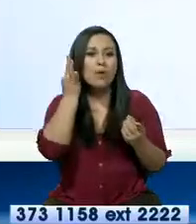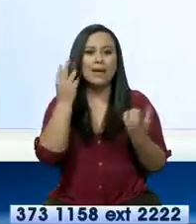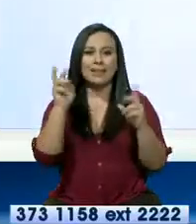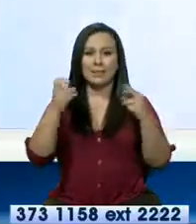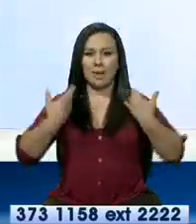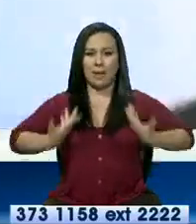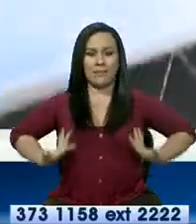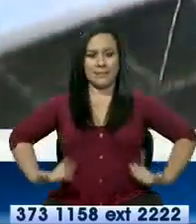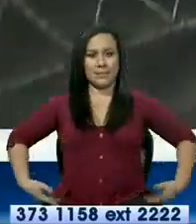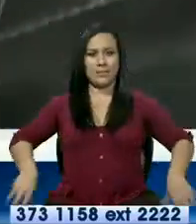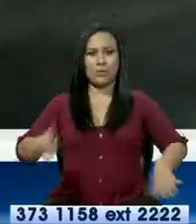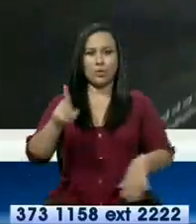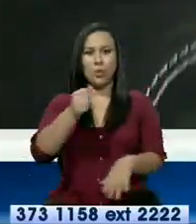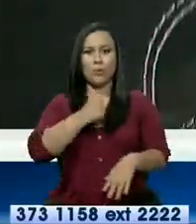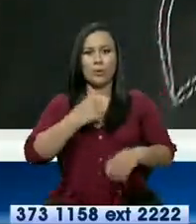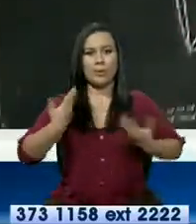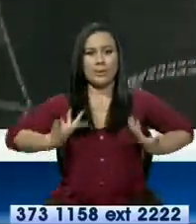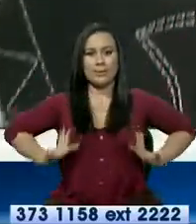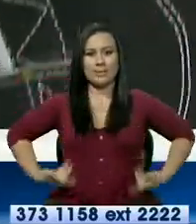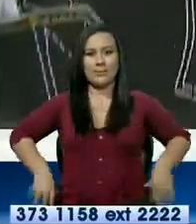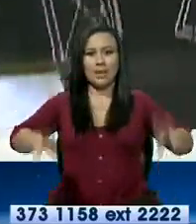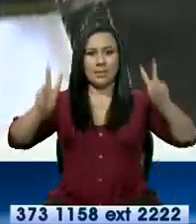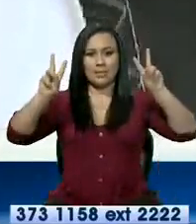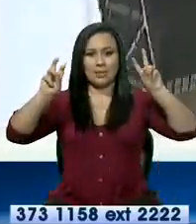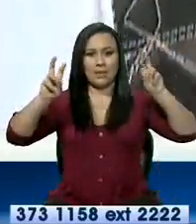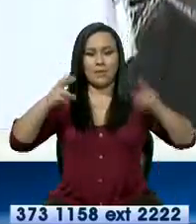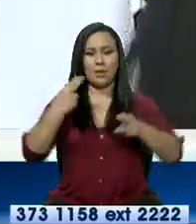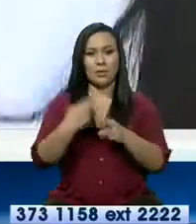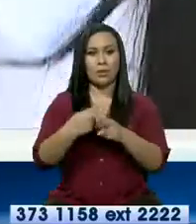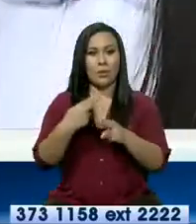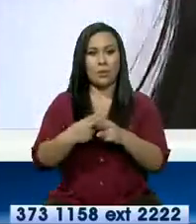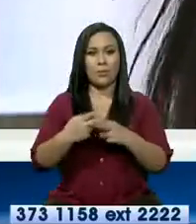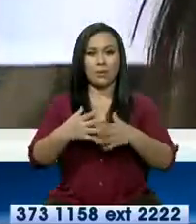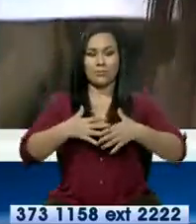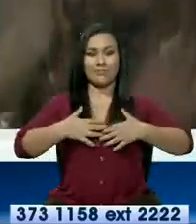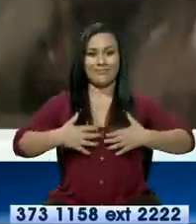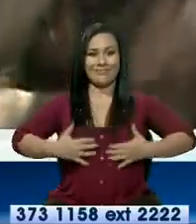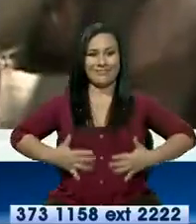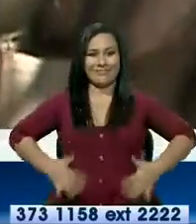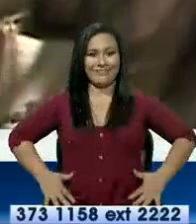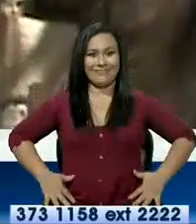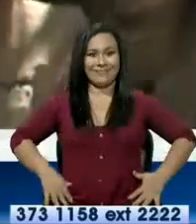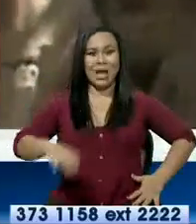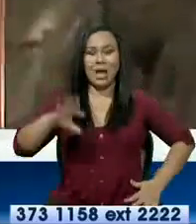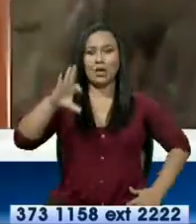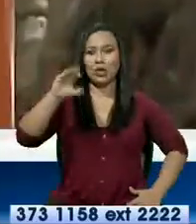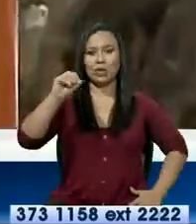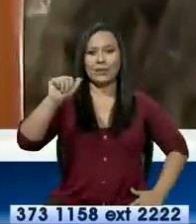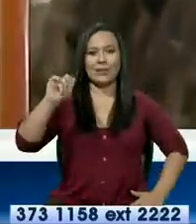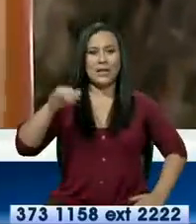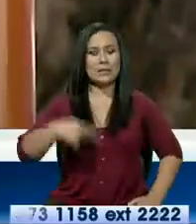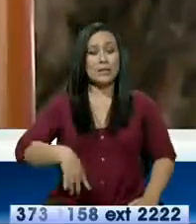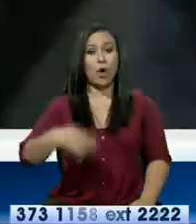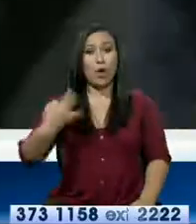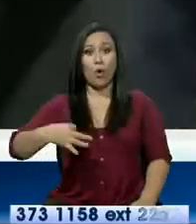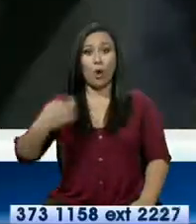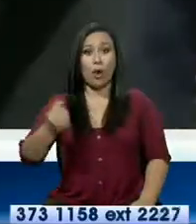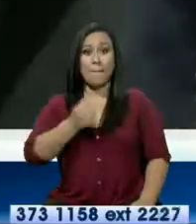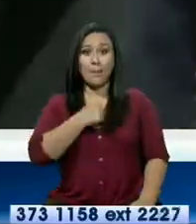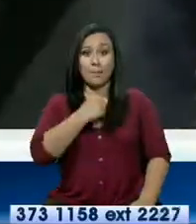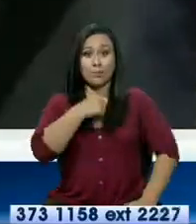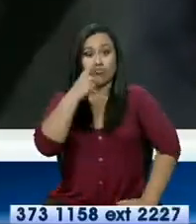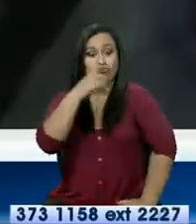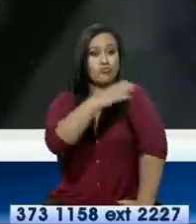ustedes han escogido? Se tomó del nombre epónimo de Huaraquí Grande, que es lo más representativo del cantón, para